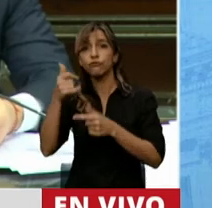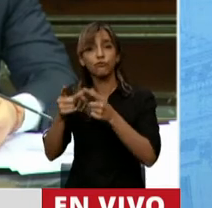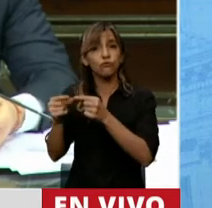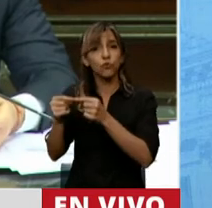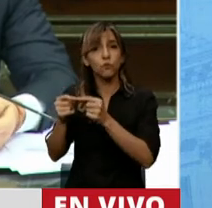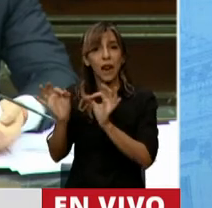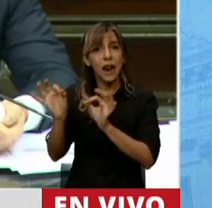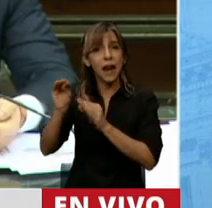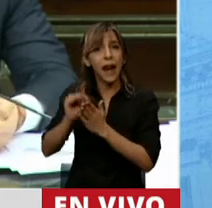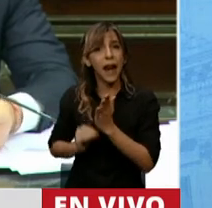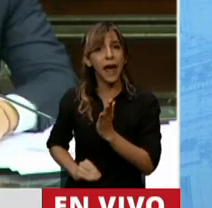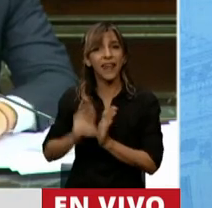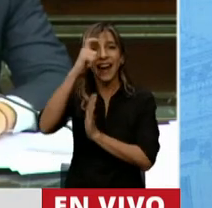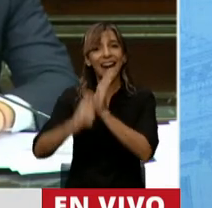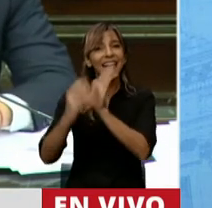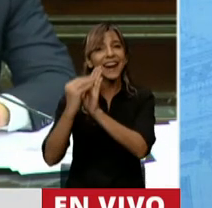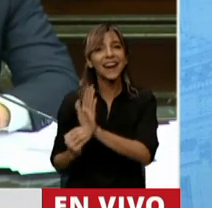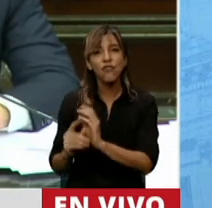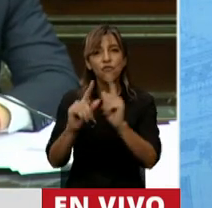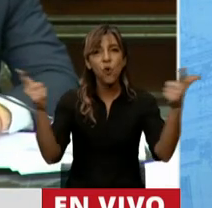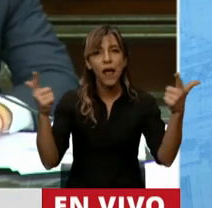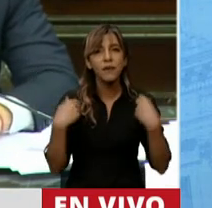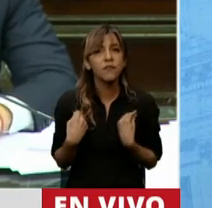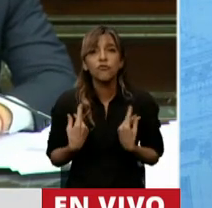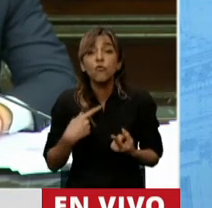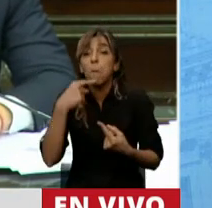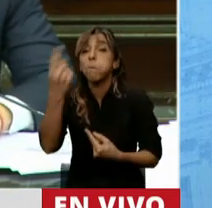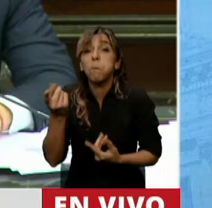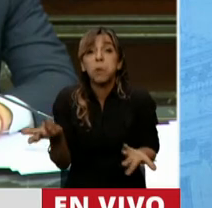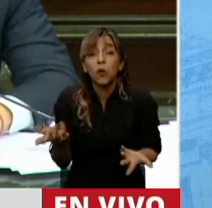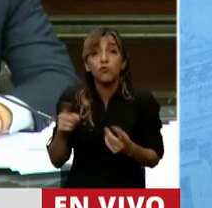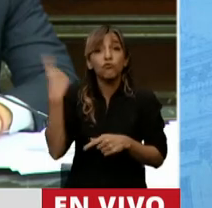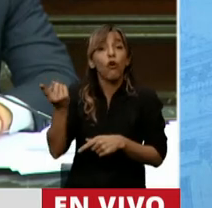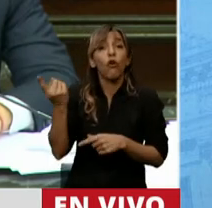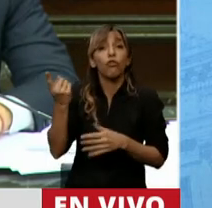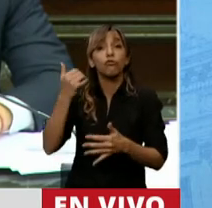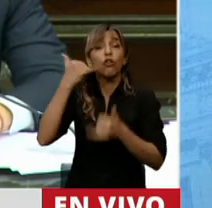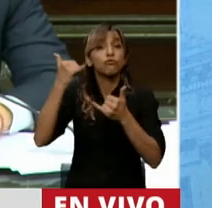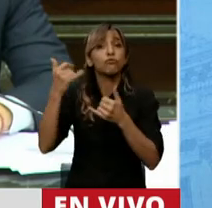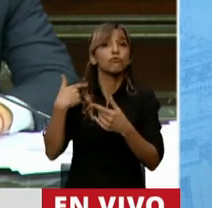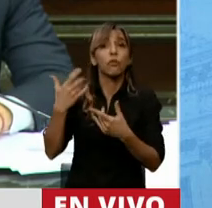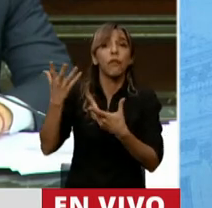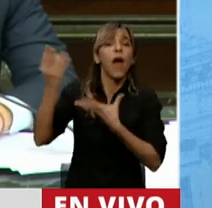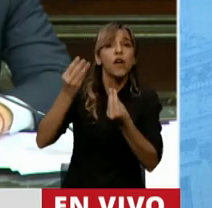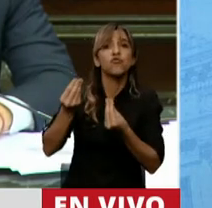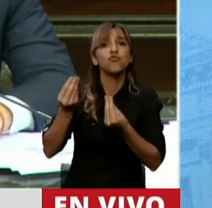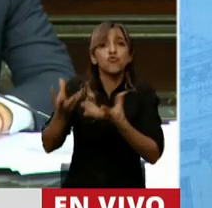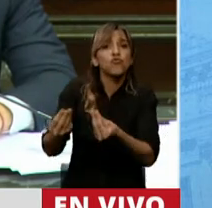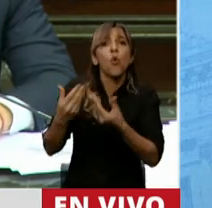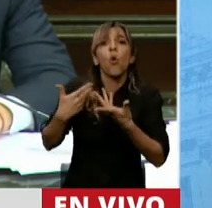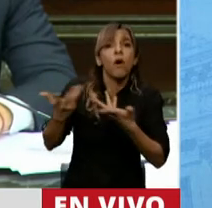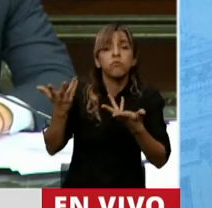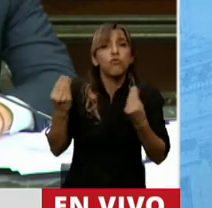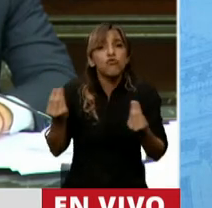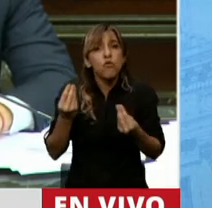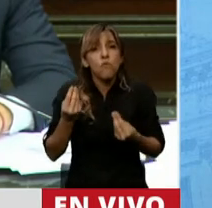de gabinete, no reportan y a quién reporta? ¿Dónde lo hacen? Por favor indique por qué no se consideran